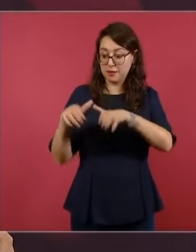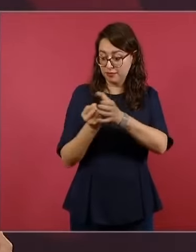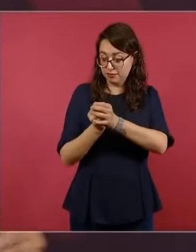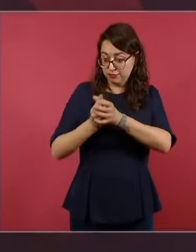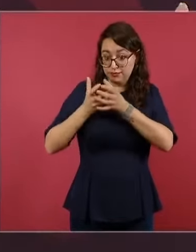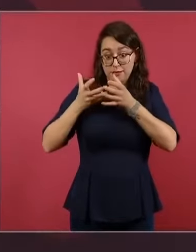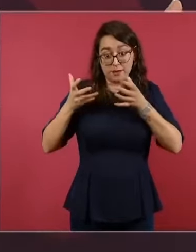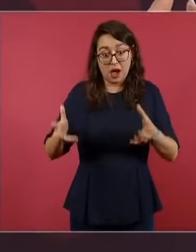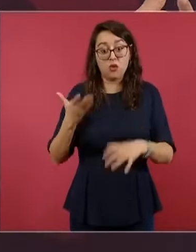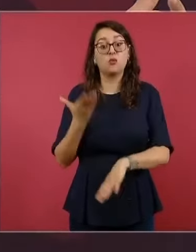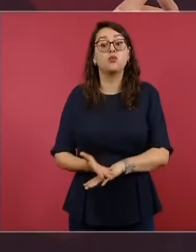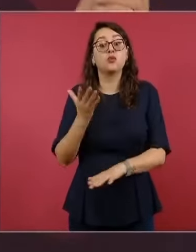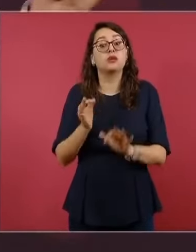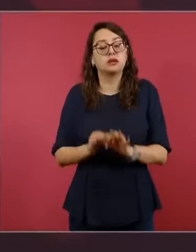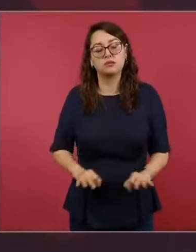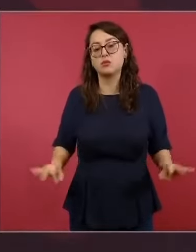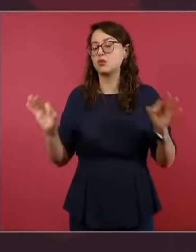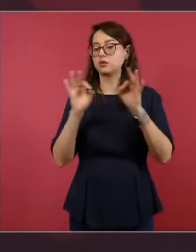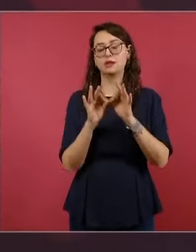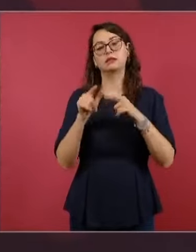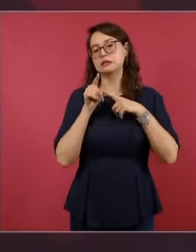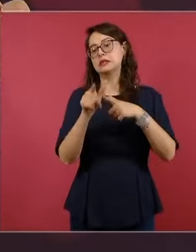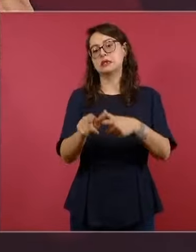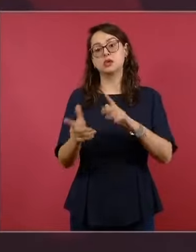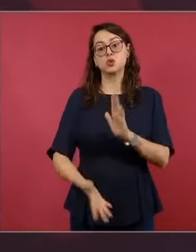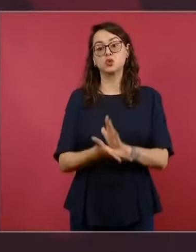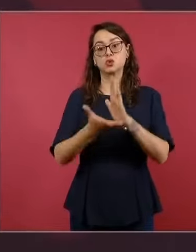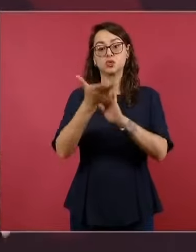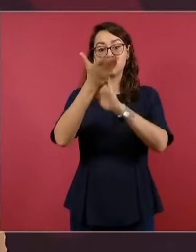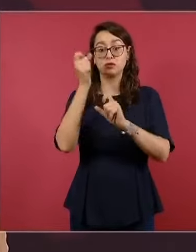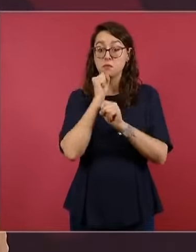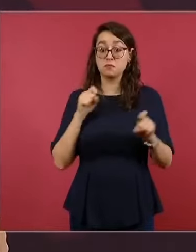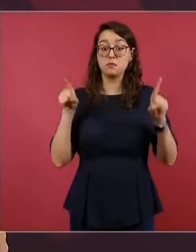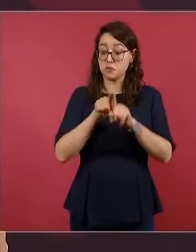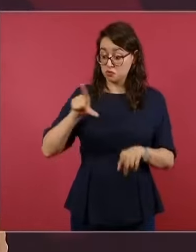Y es también importantísima la inversión pública.